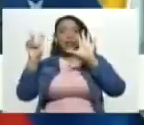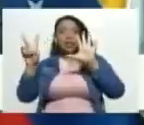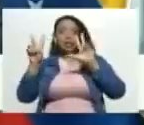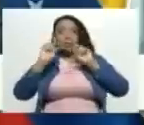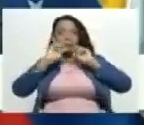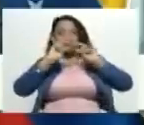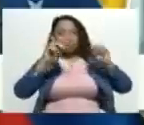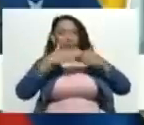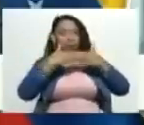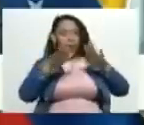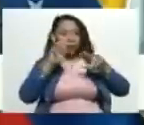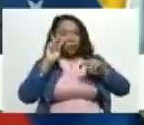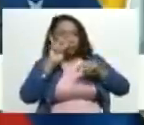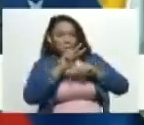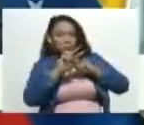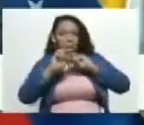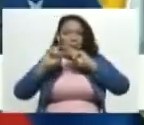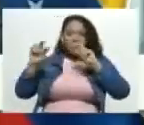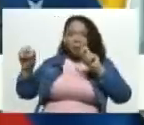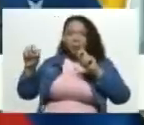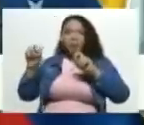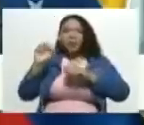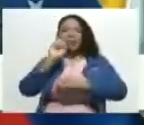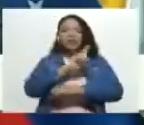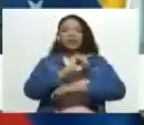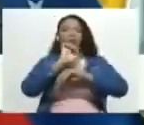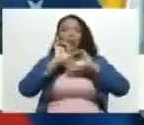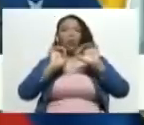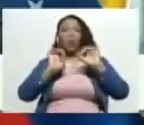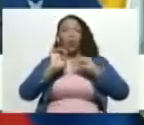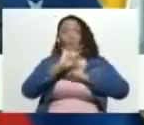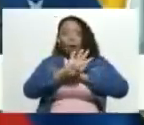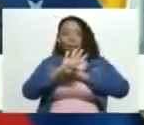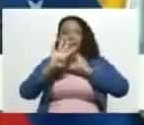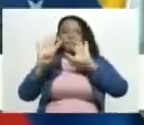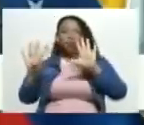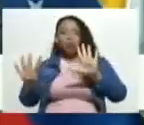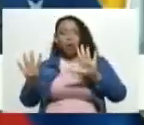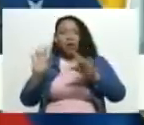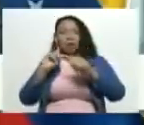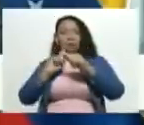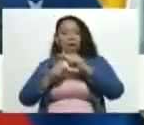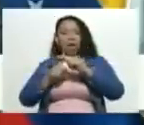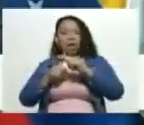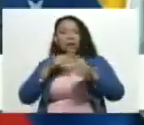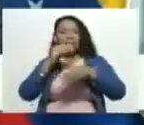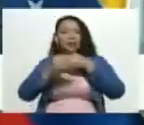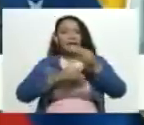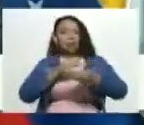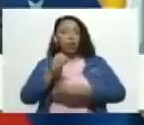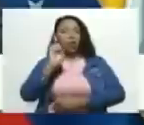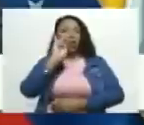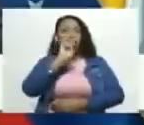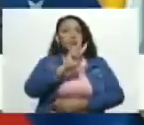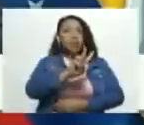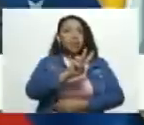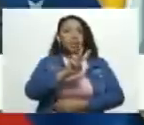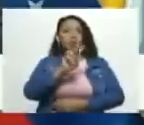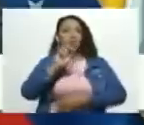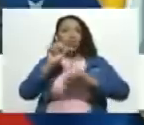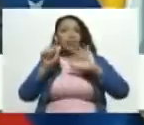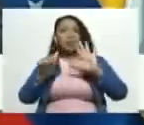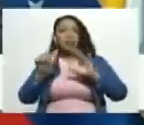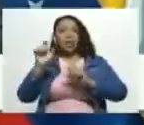se han realizado 149 incautaciones y se han dictado 261